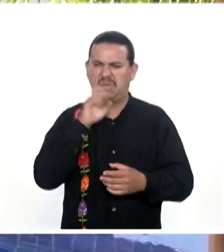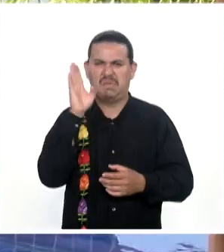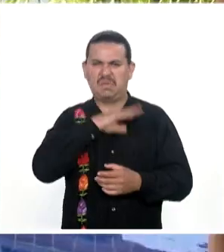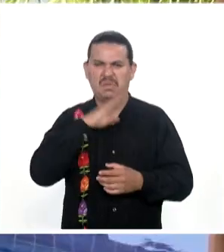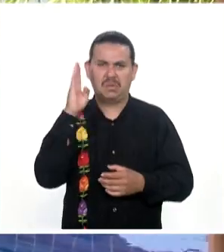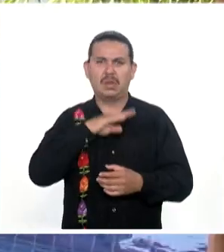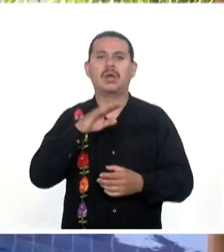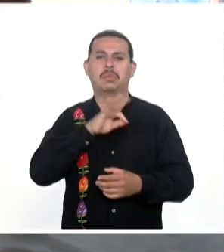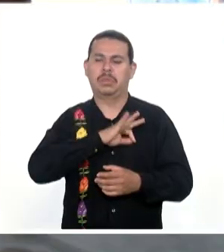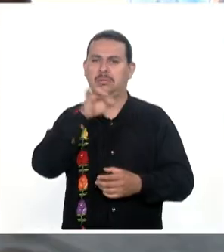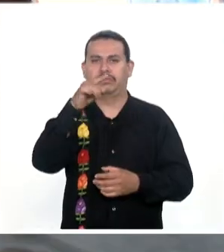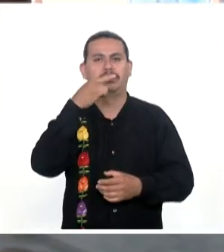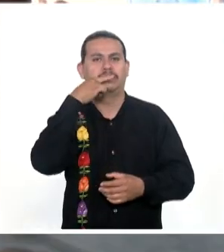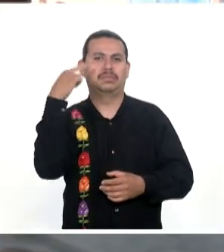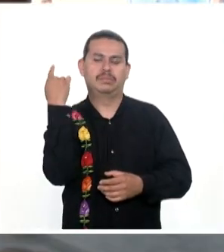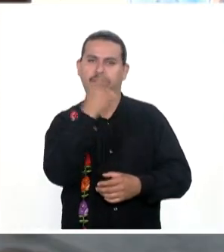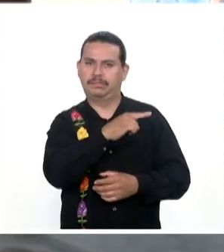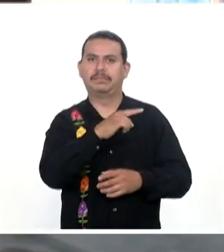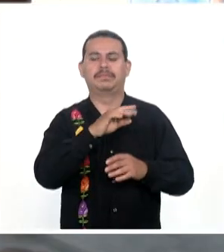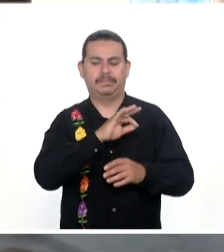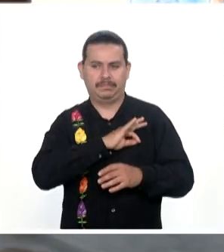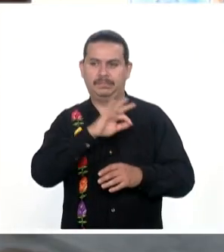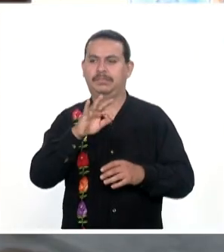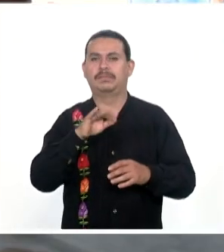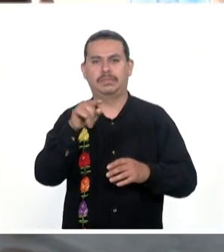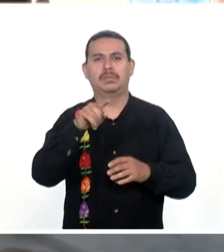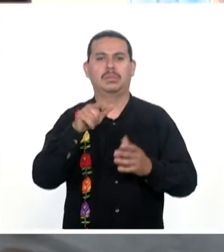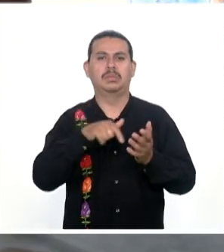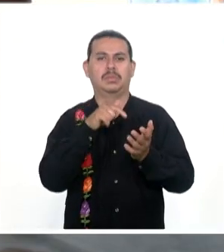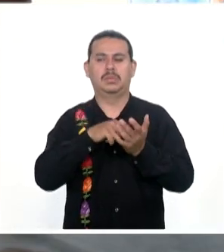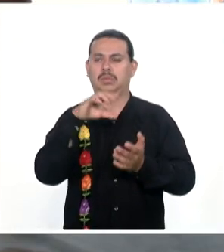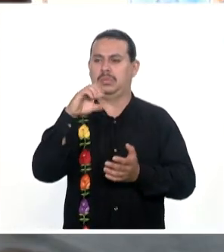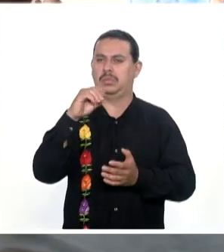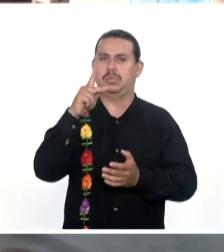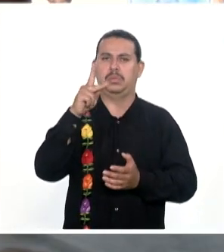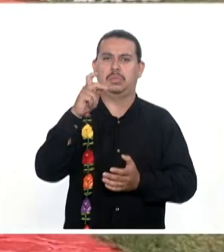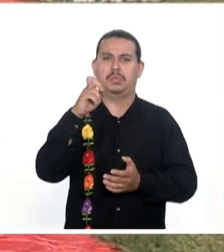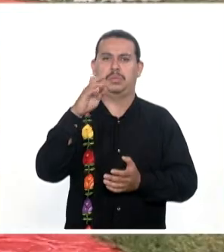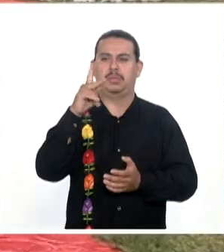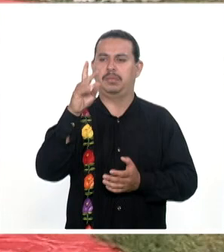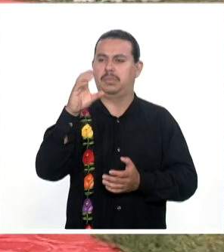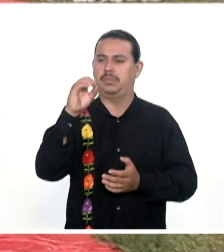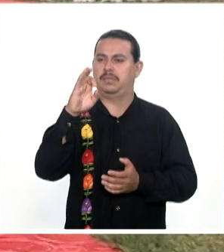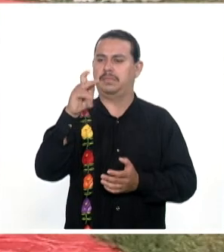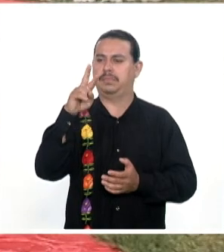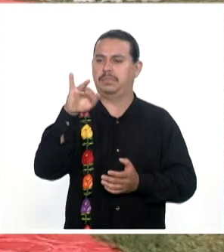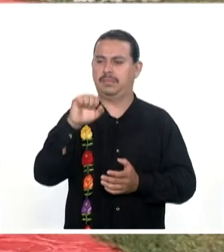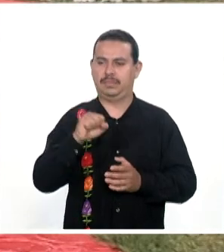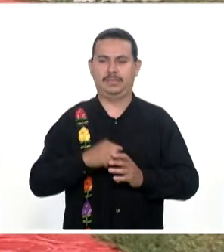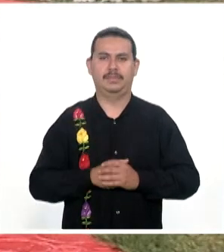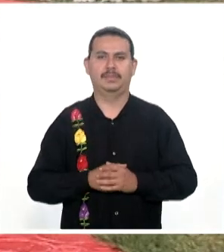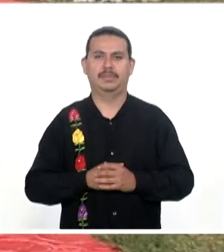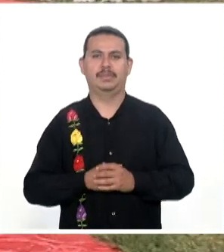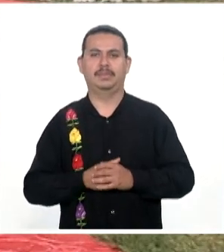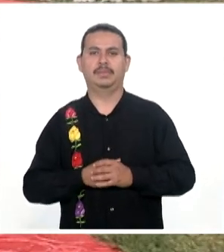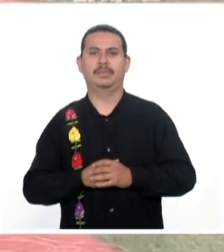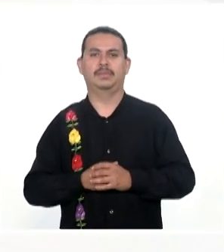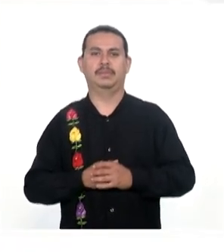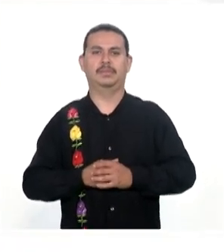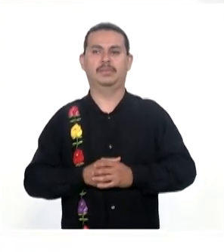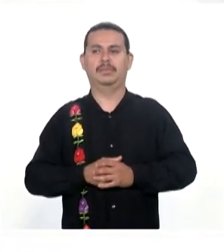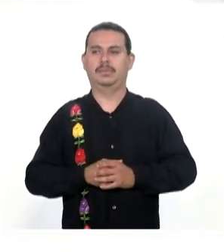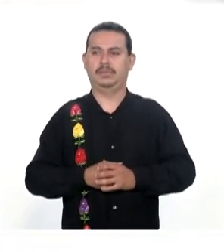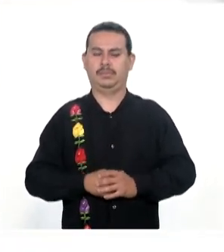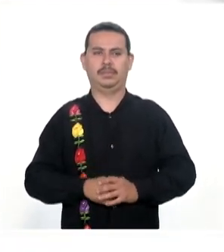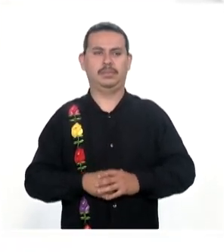Malos olores Tenga cuidado Puede poner Una queja En la página De la COFEPRIS Existe